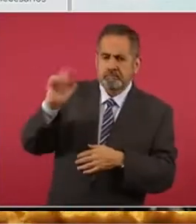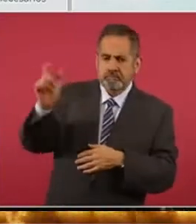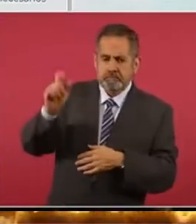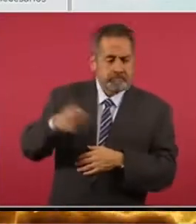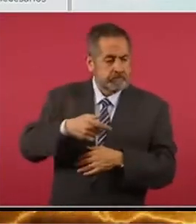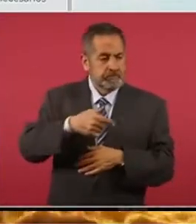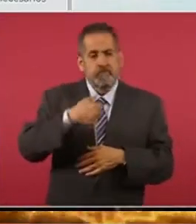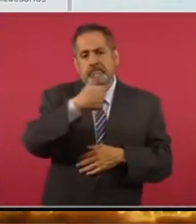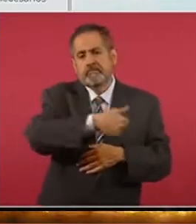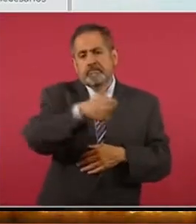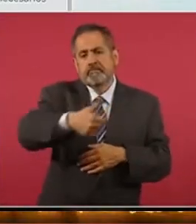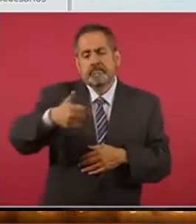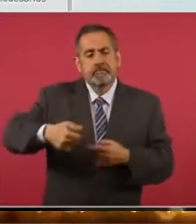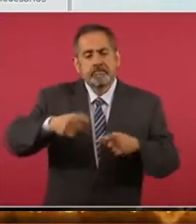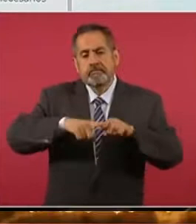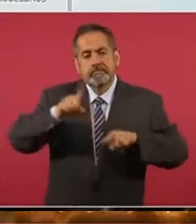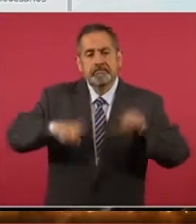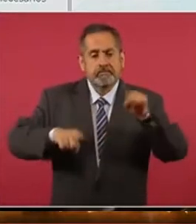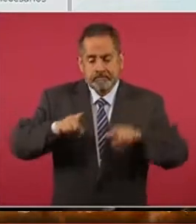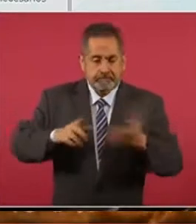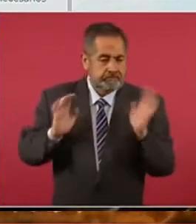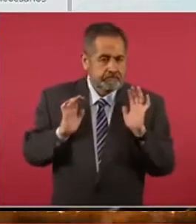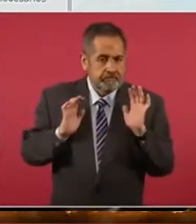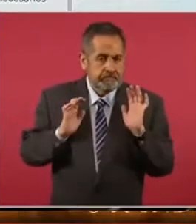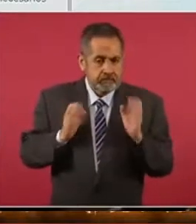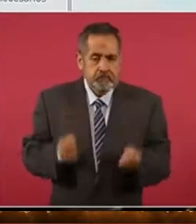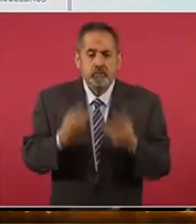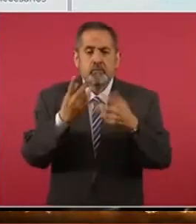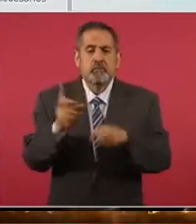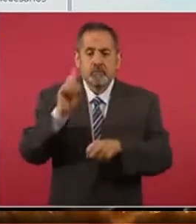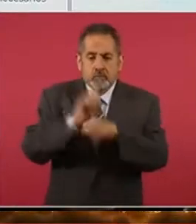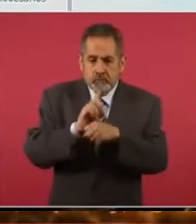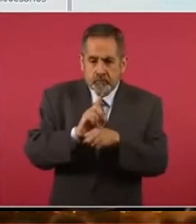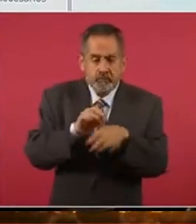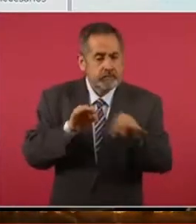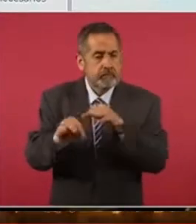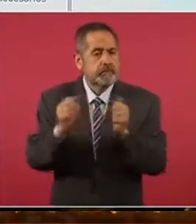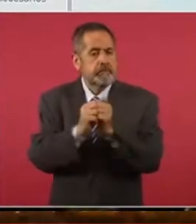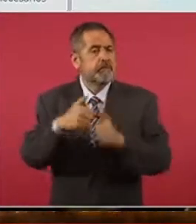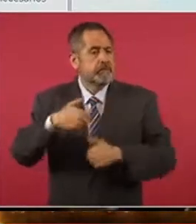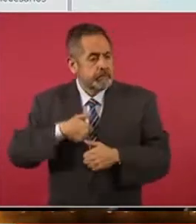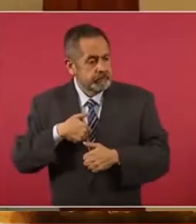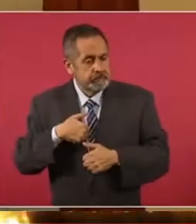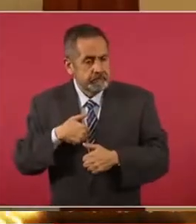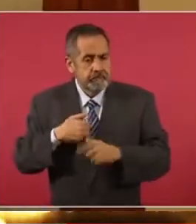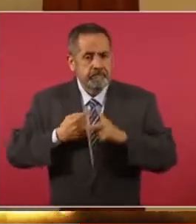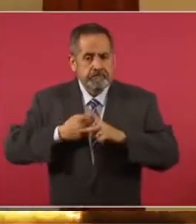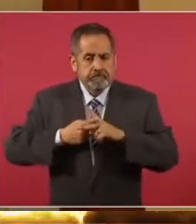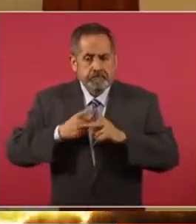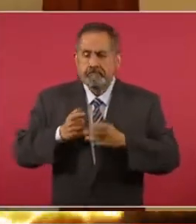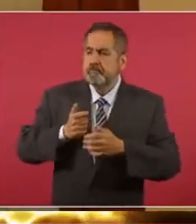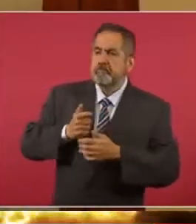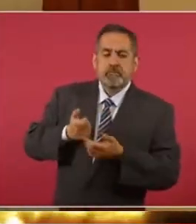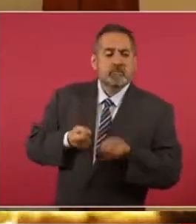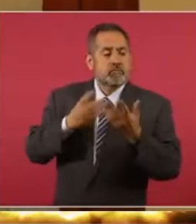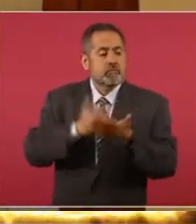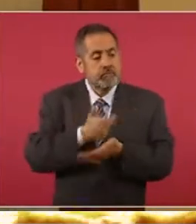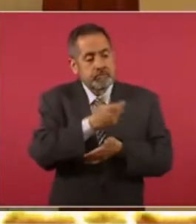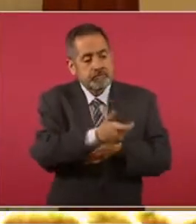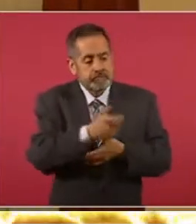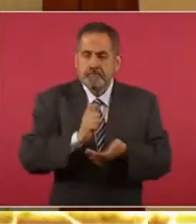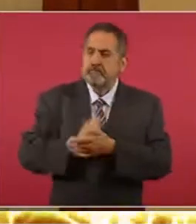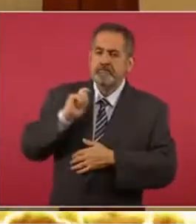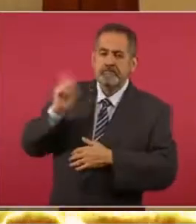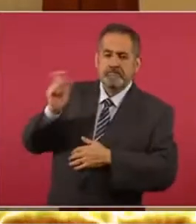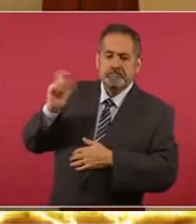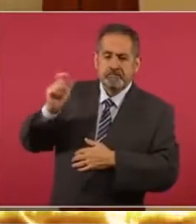empleador de acuerdo al salario y a los días trabajados de cada persona trabajadora del hogar y se podrá cumplir